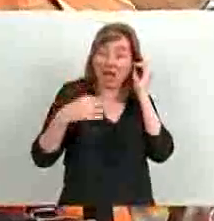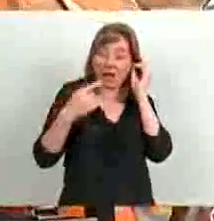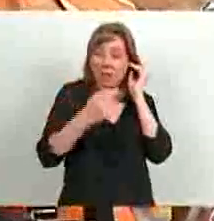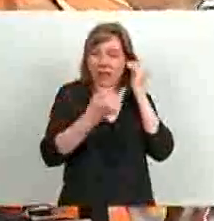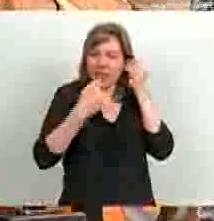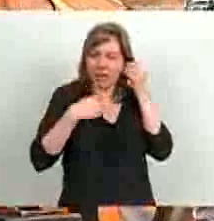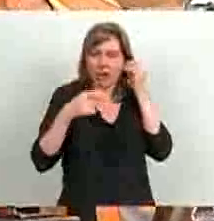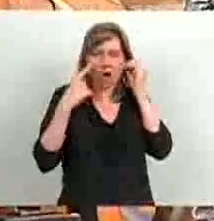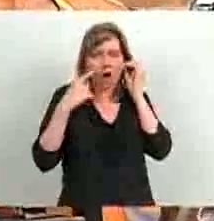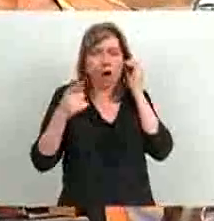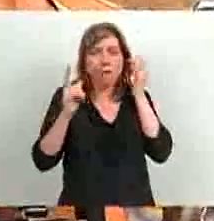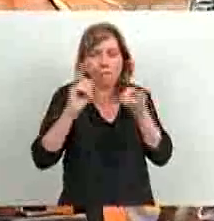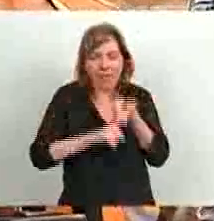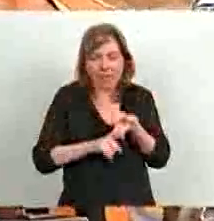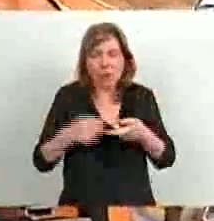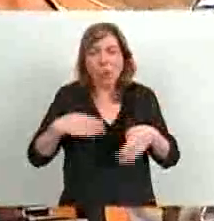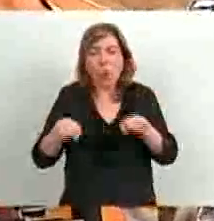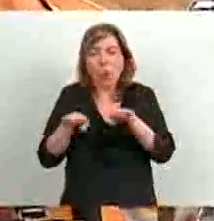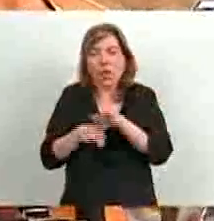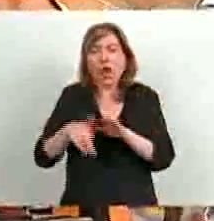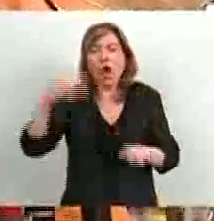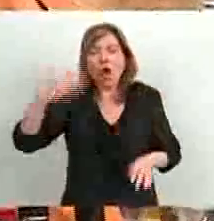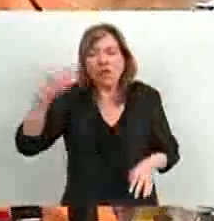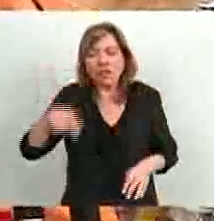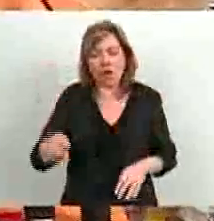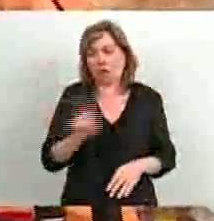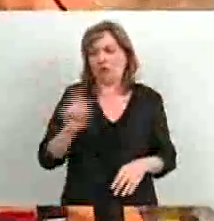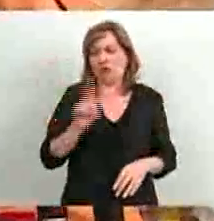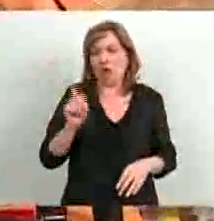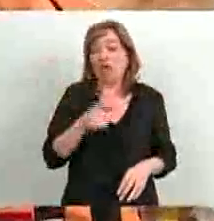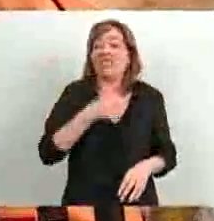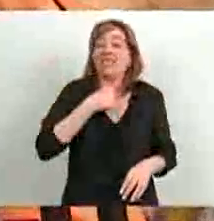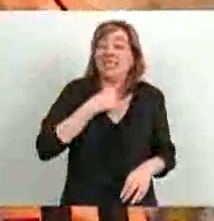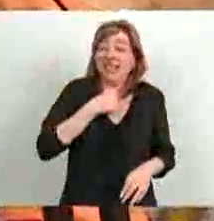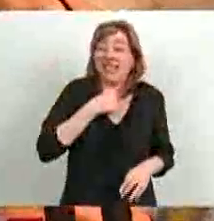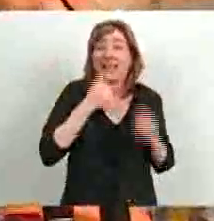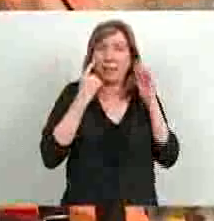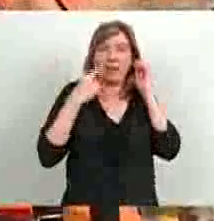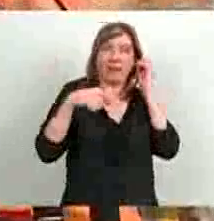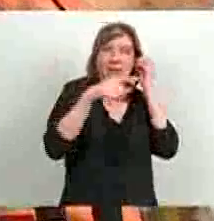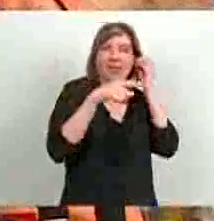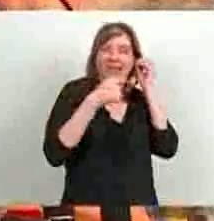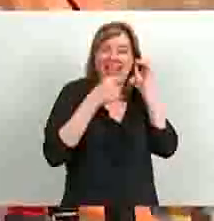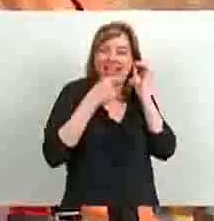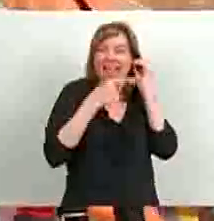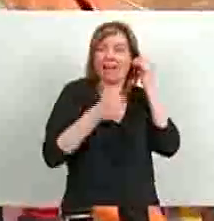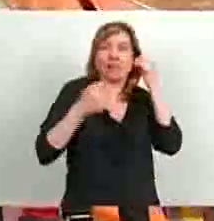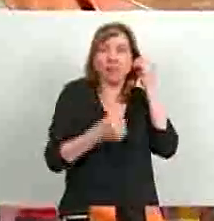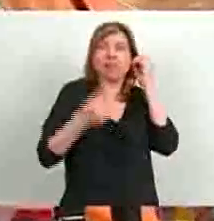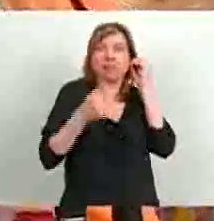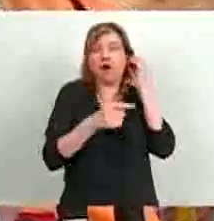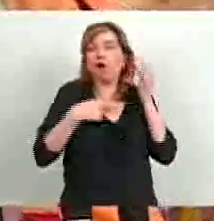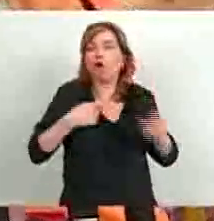me decían, pero mira que no va a ser obligatorio, va a ser únicamente si se quiere. Eso era para los que creían y hacían tanta